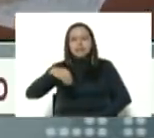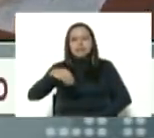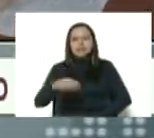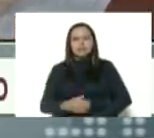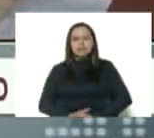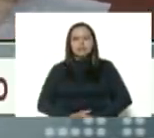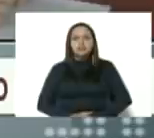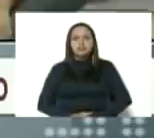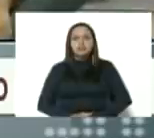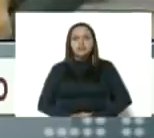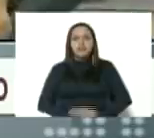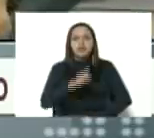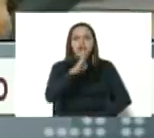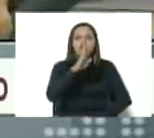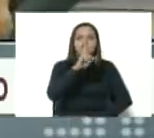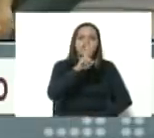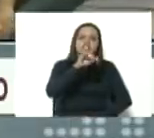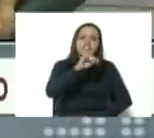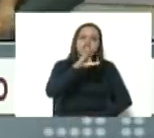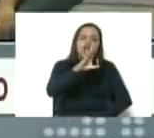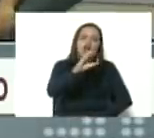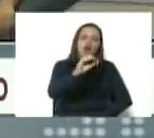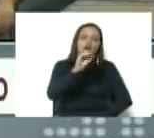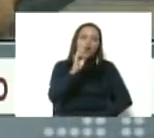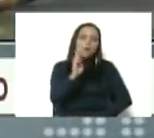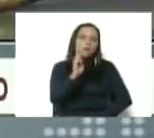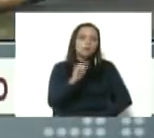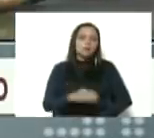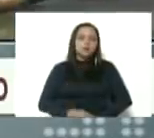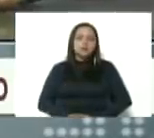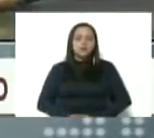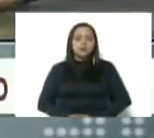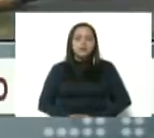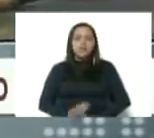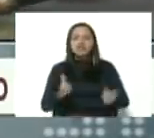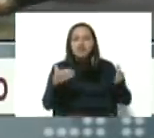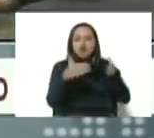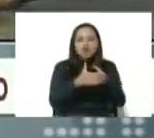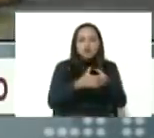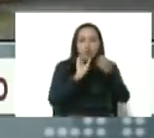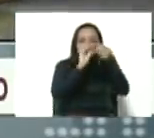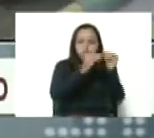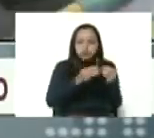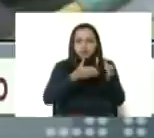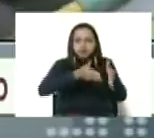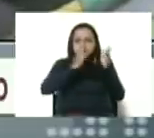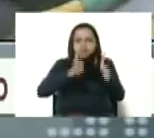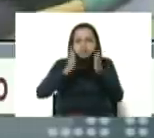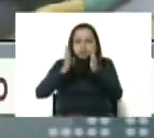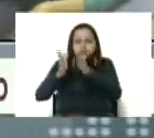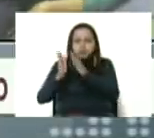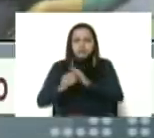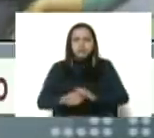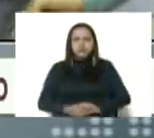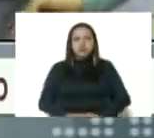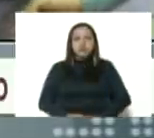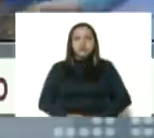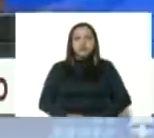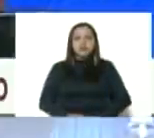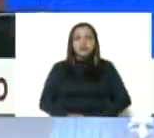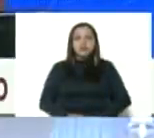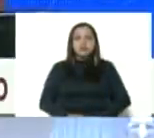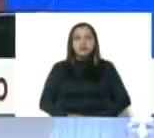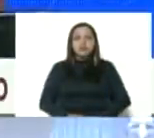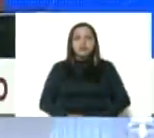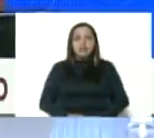bueno, hablando de las BRICOP, las brigadas de infraestructura, BRICOP, las